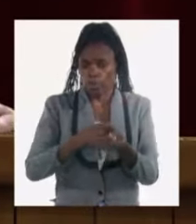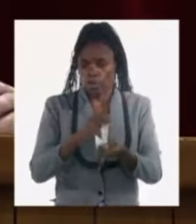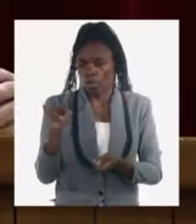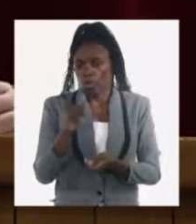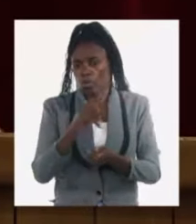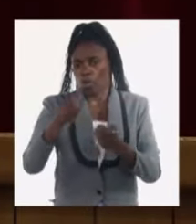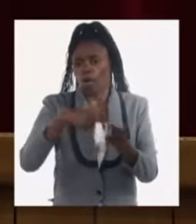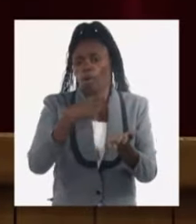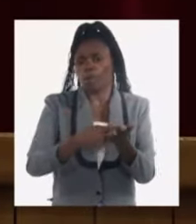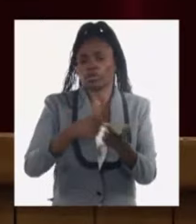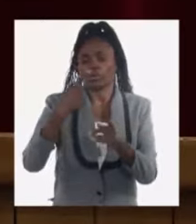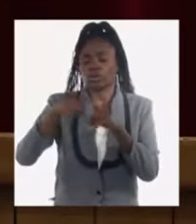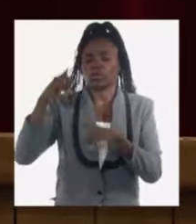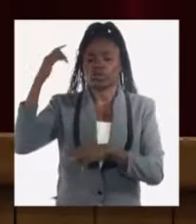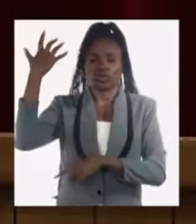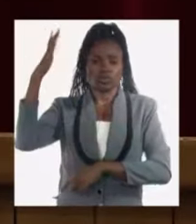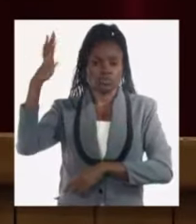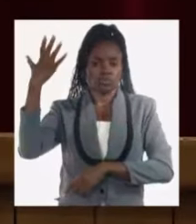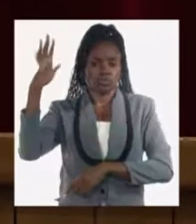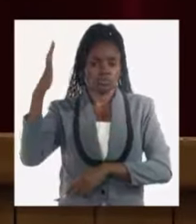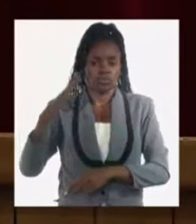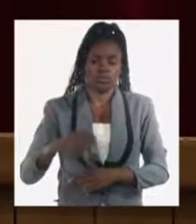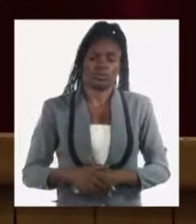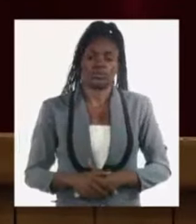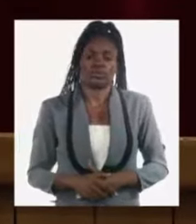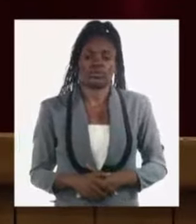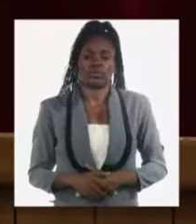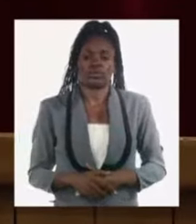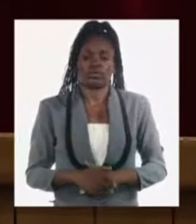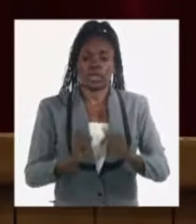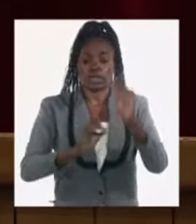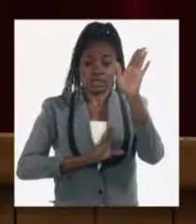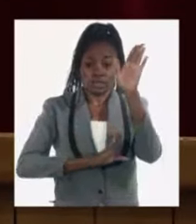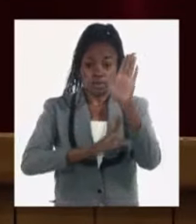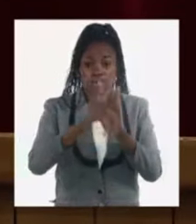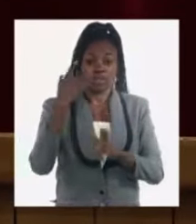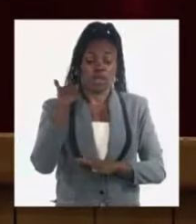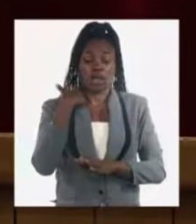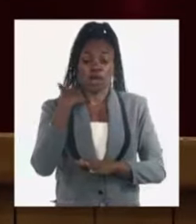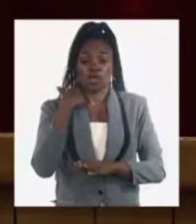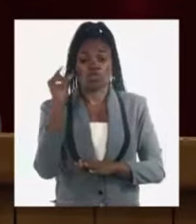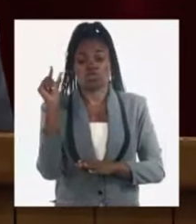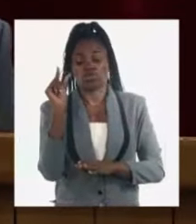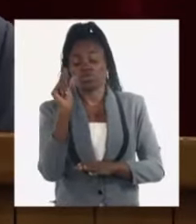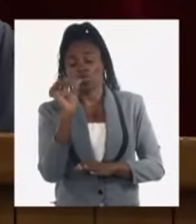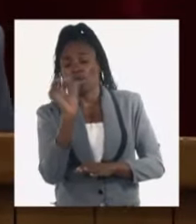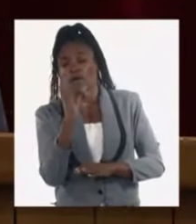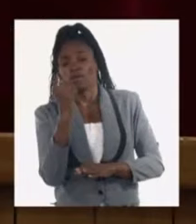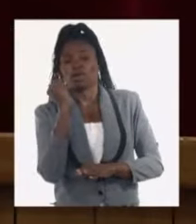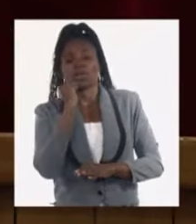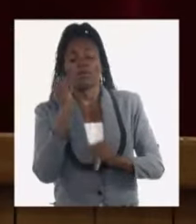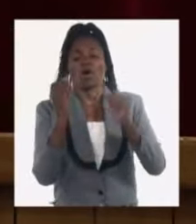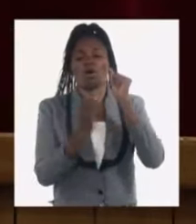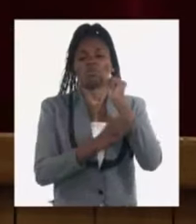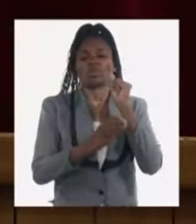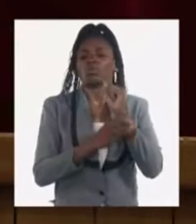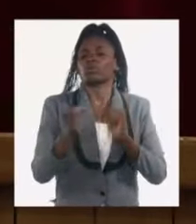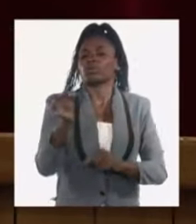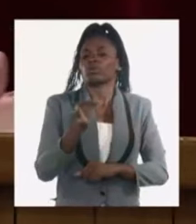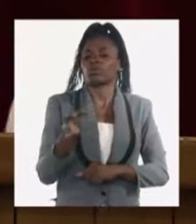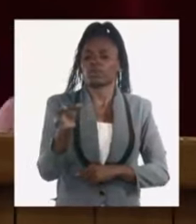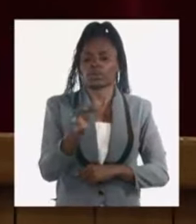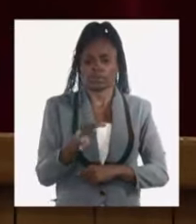la inversión extranjera se ha avanzado en el año aunque no lo suficiente en el fortalecimiento de los municipios